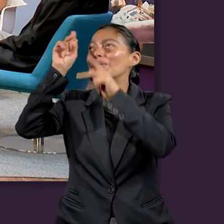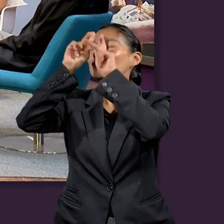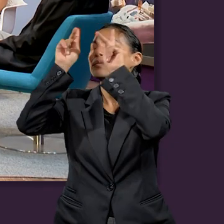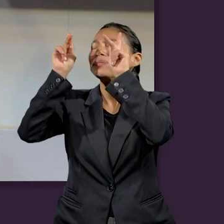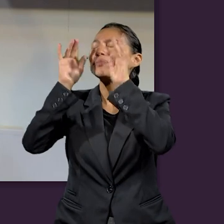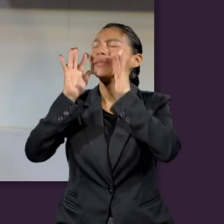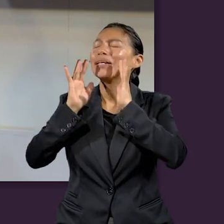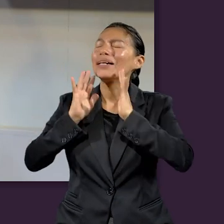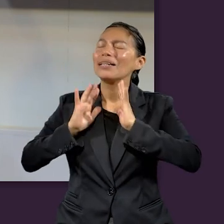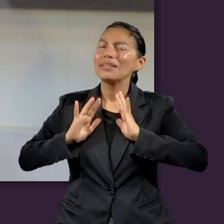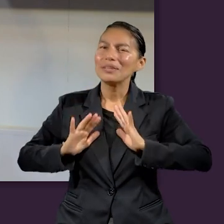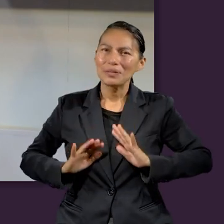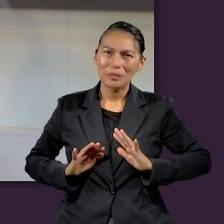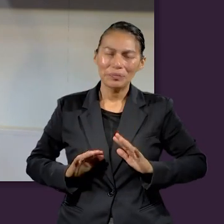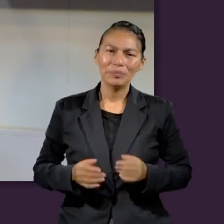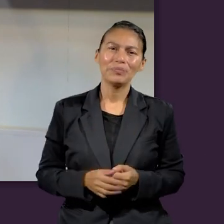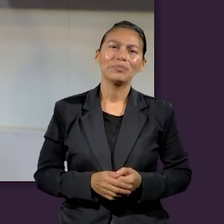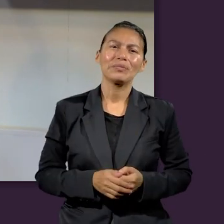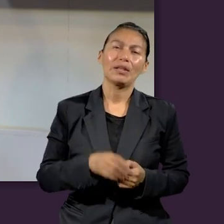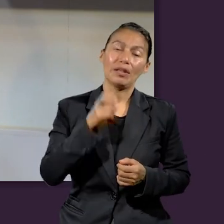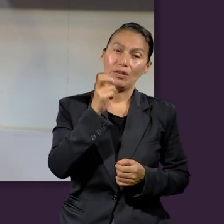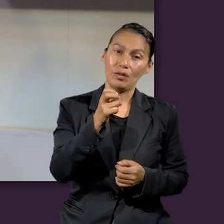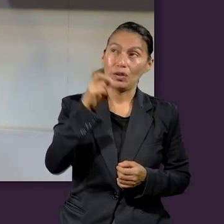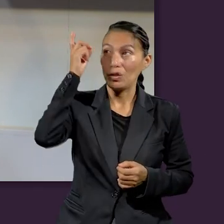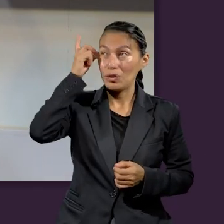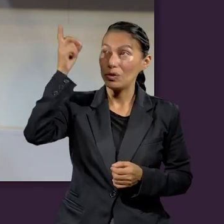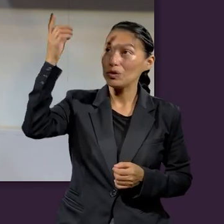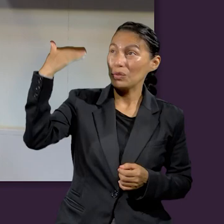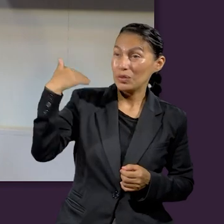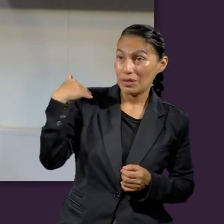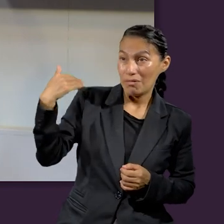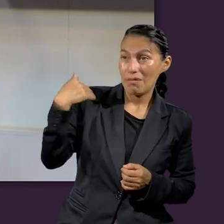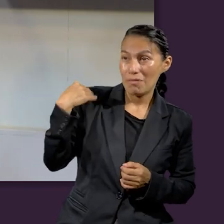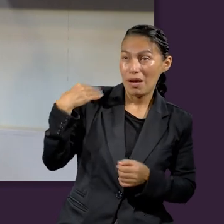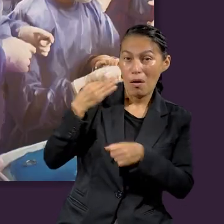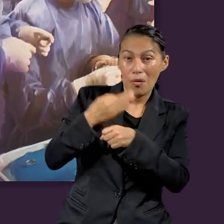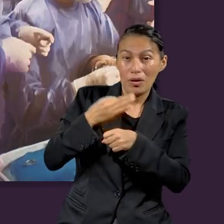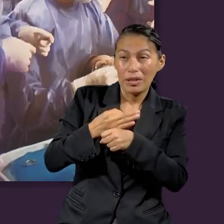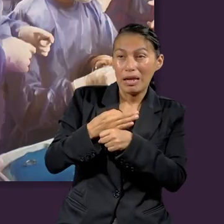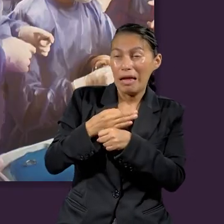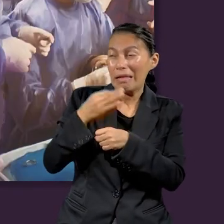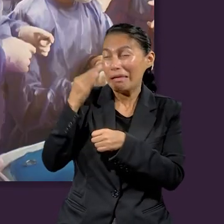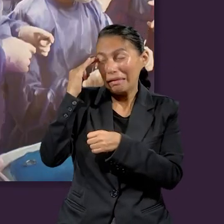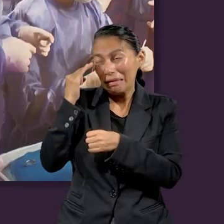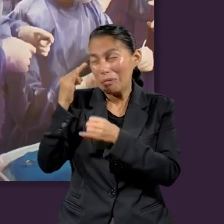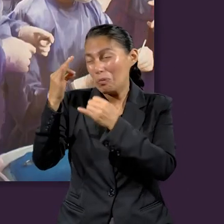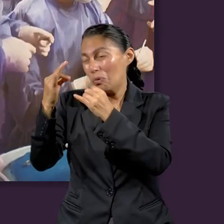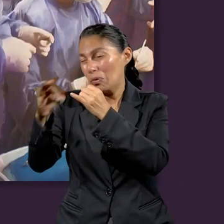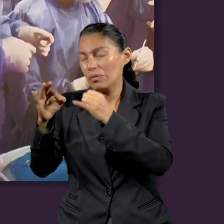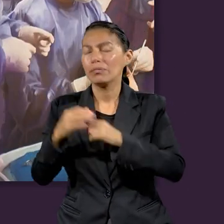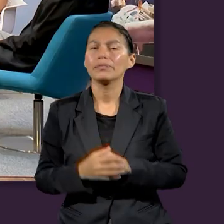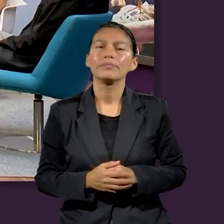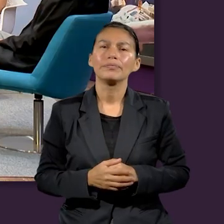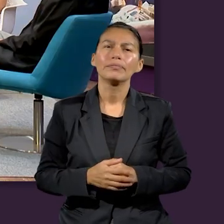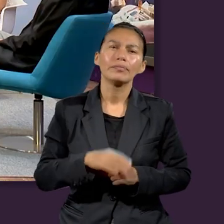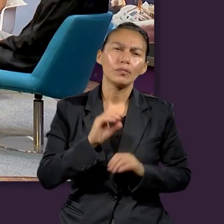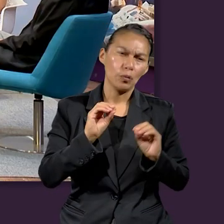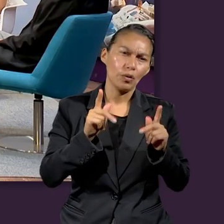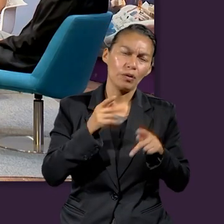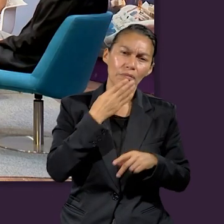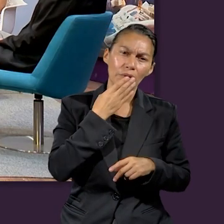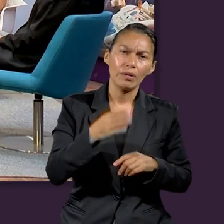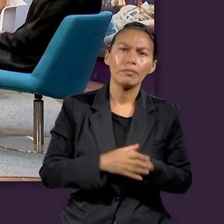podemos tener en cuenta que es un llamado para los últimos tiempos que estamos viviendo. Ok, muy bien.